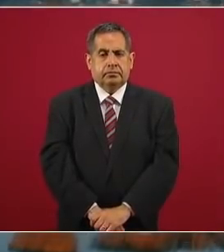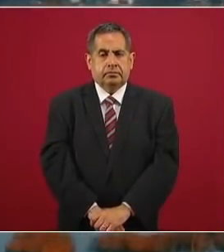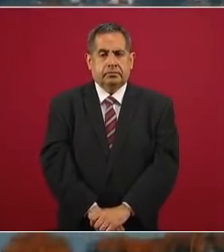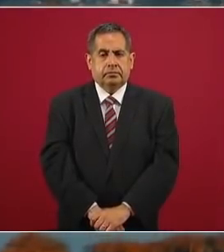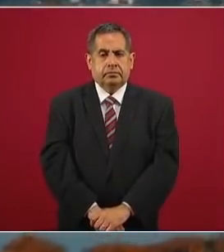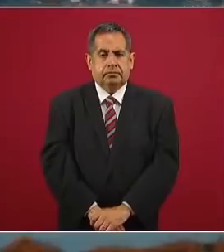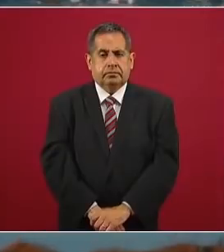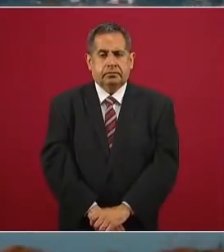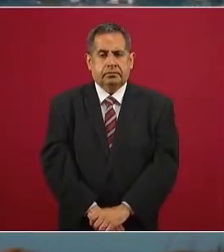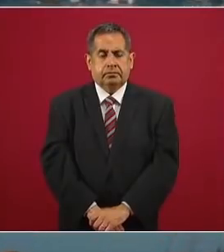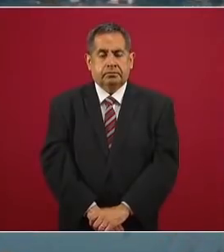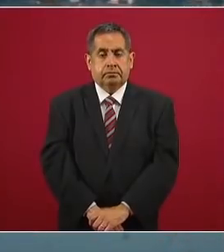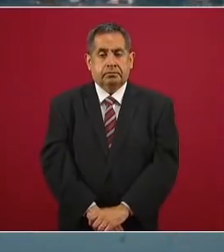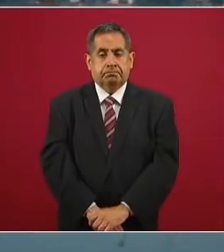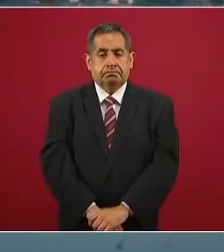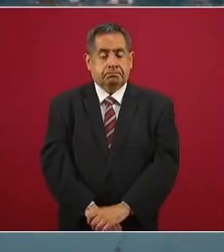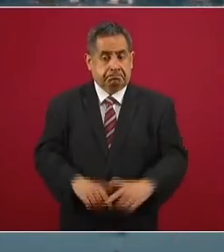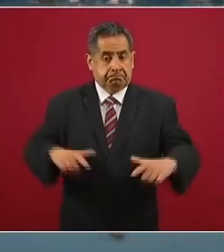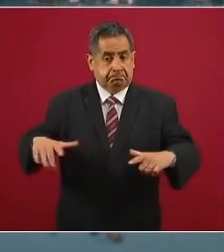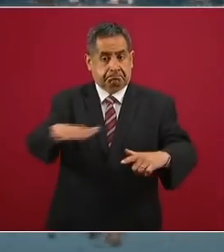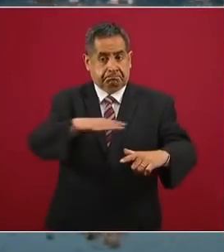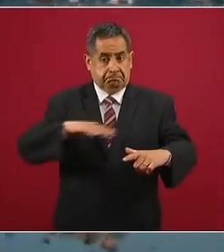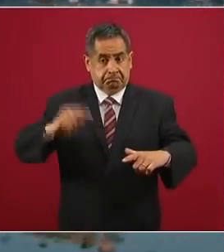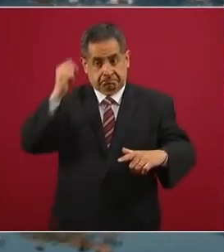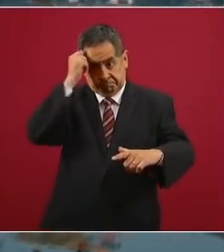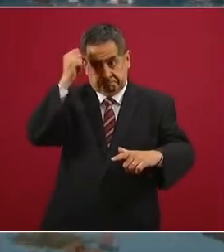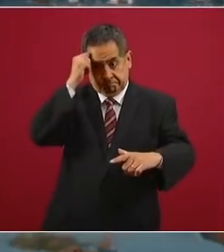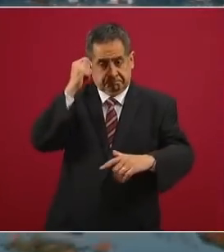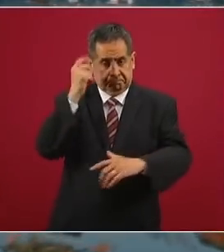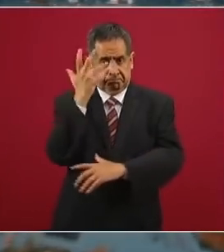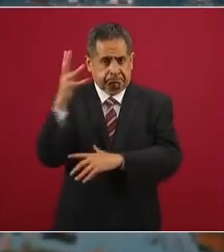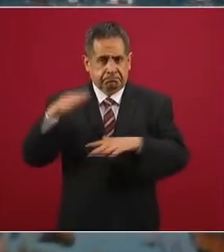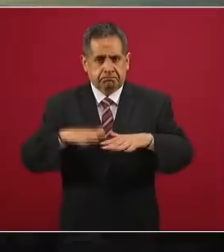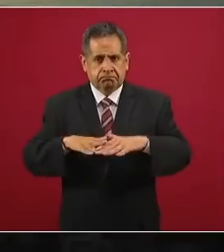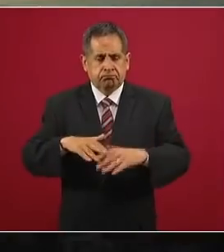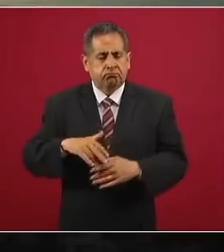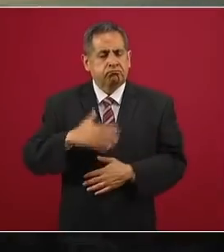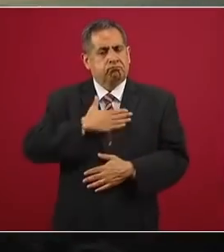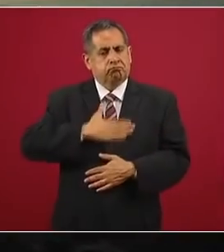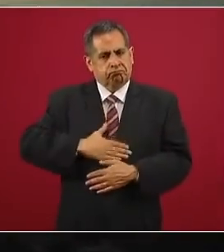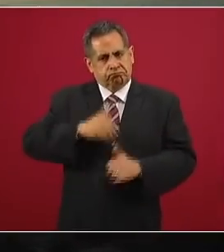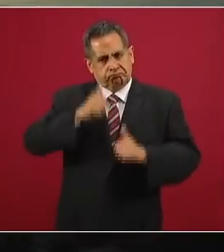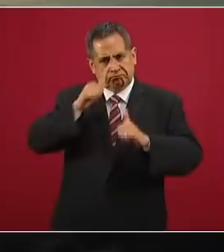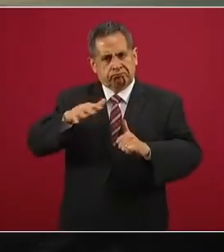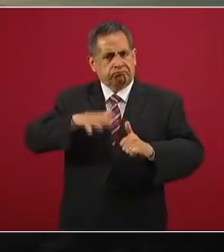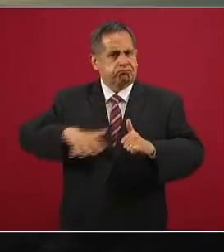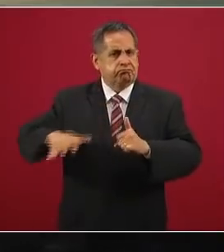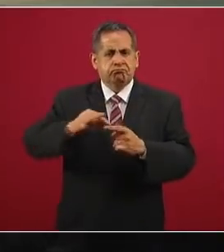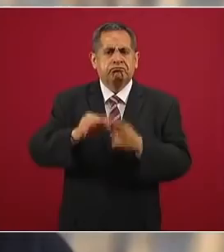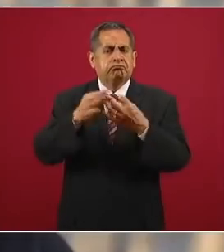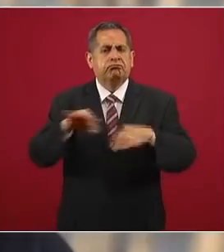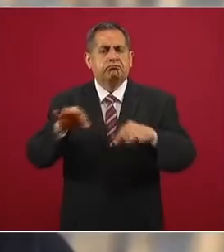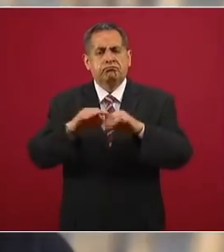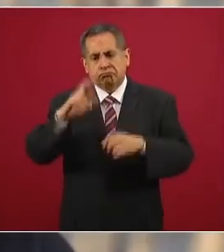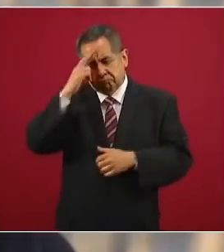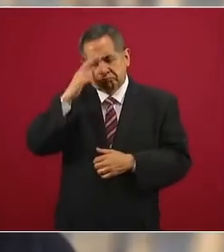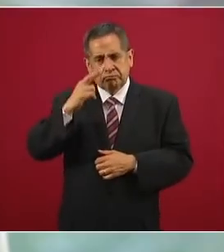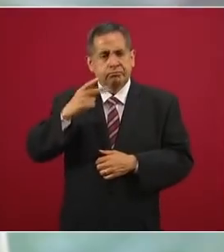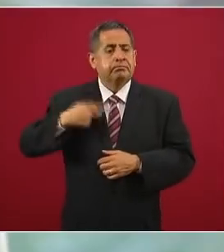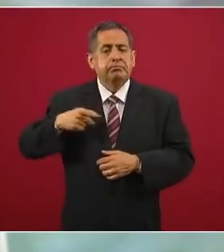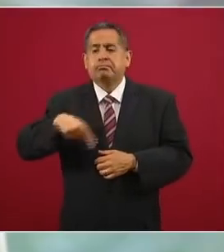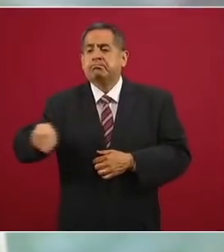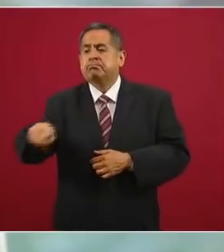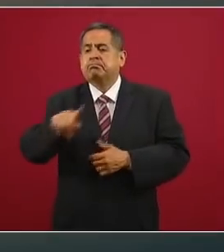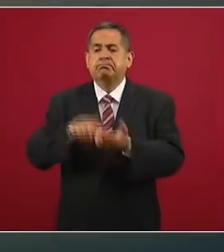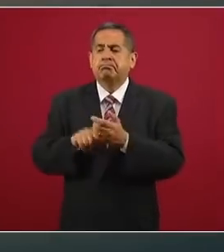El Parque Ecológico Lago de Texcoco es un acto de justicia histórica en beneficio del Valle de México y en particular de su población más vulnerable.